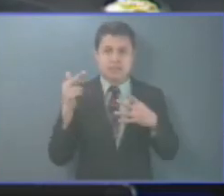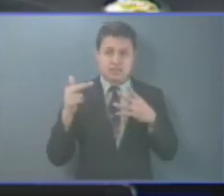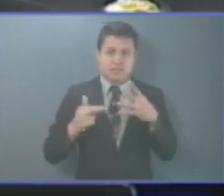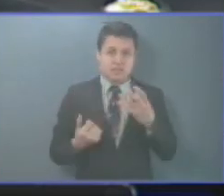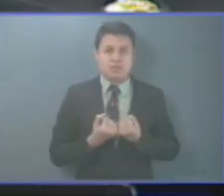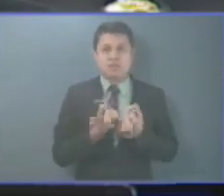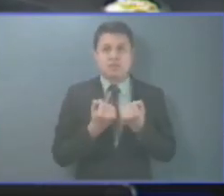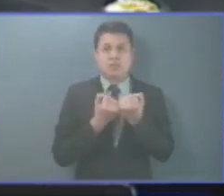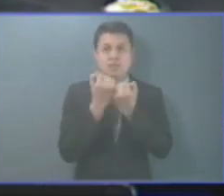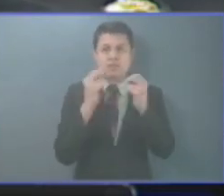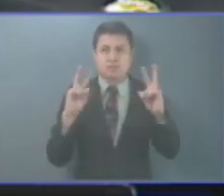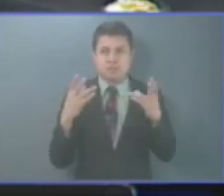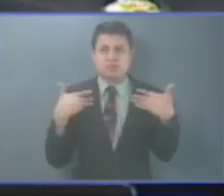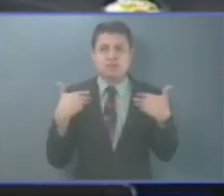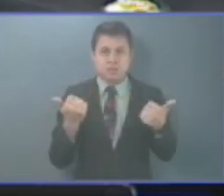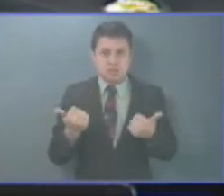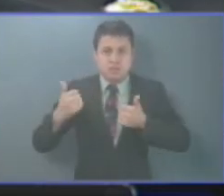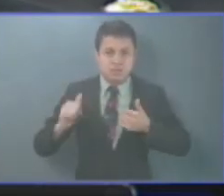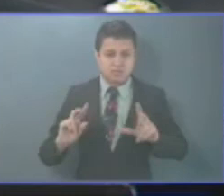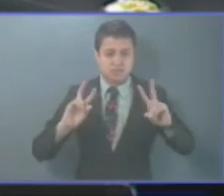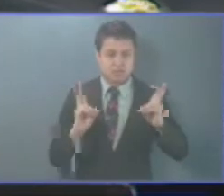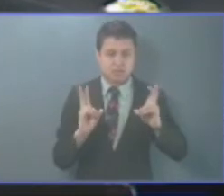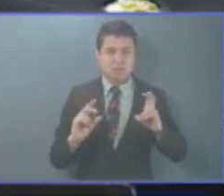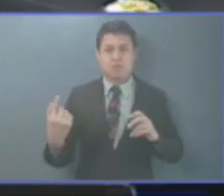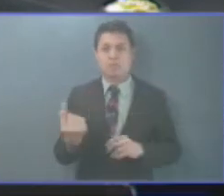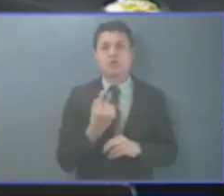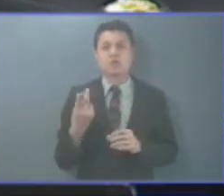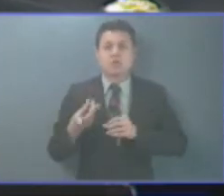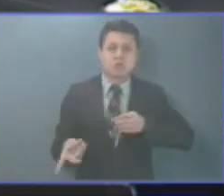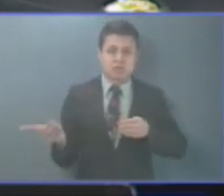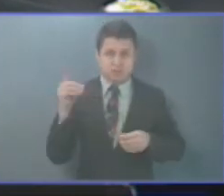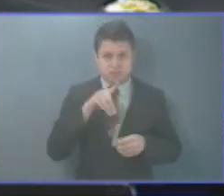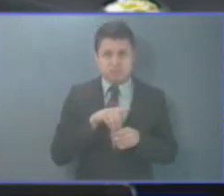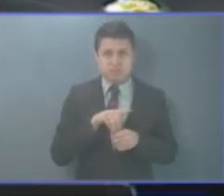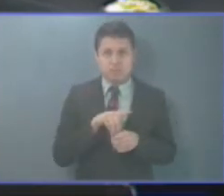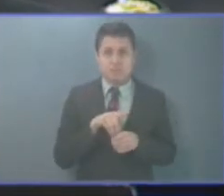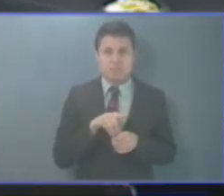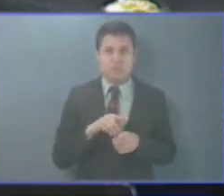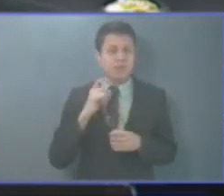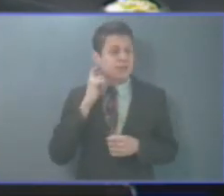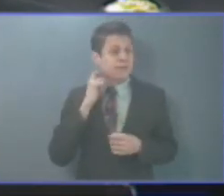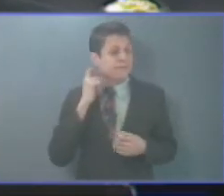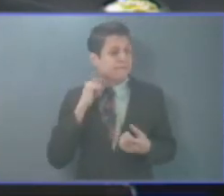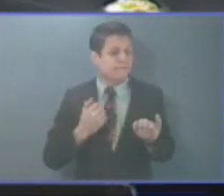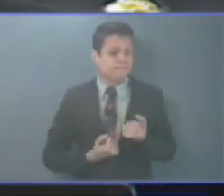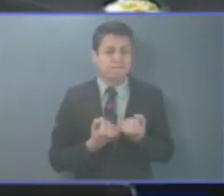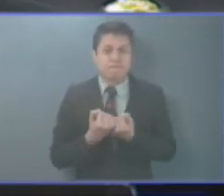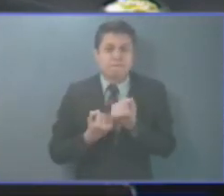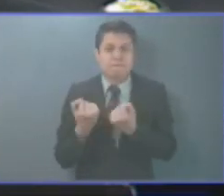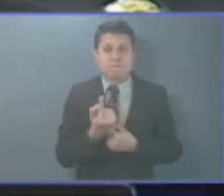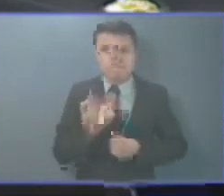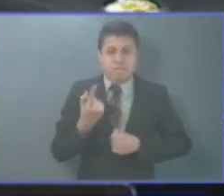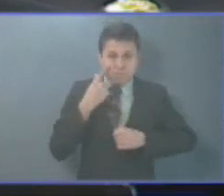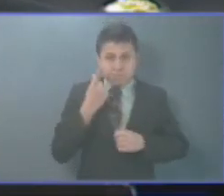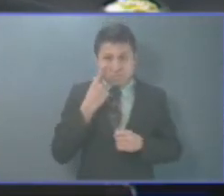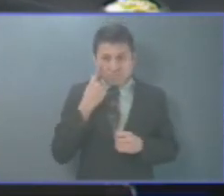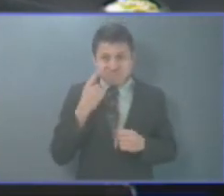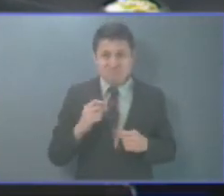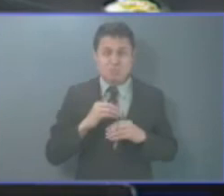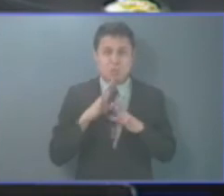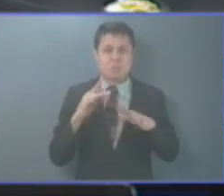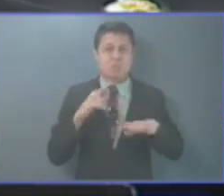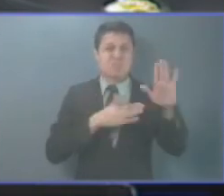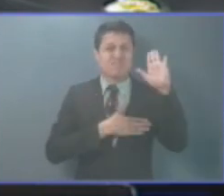asistencia en salud en relación con las personas con discapacidad acompañadas de mecanismos para velar por su